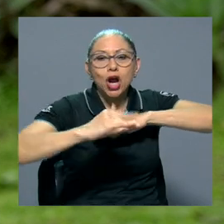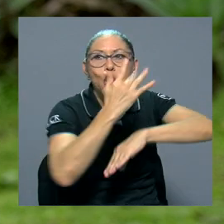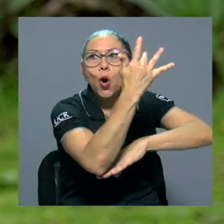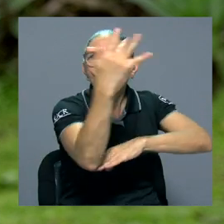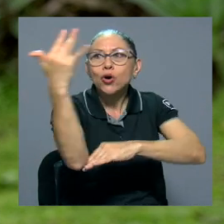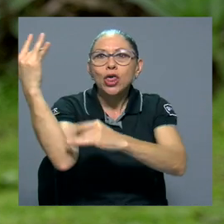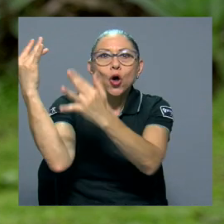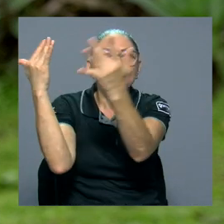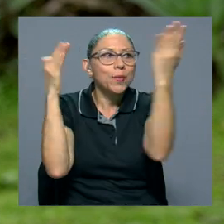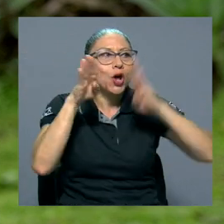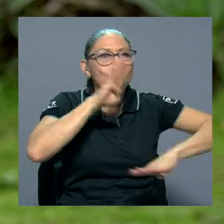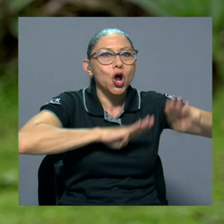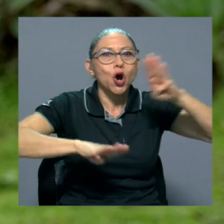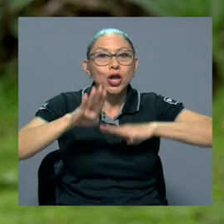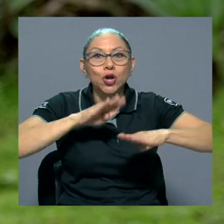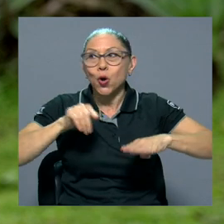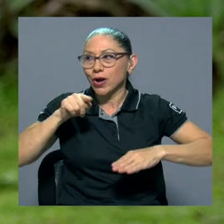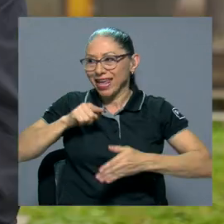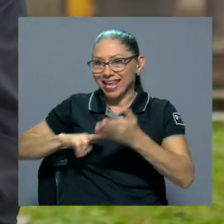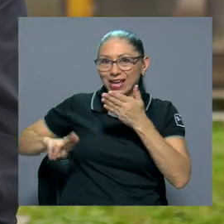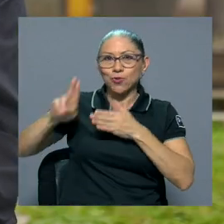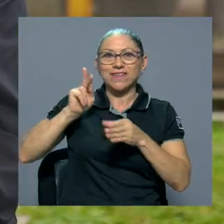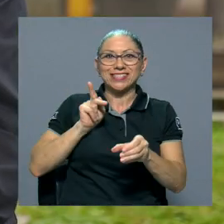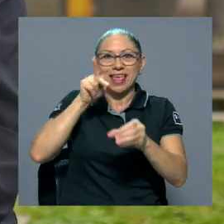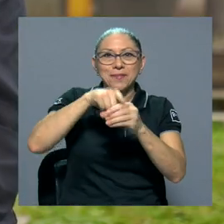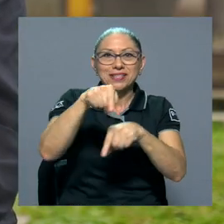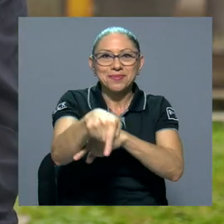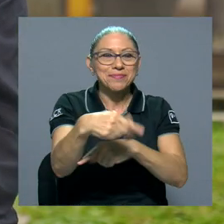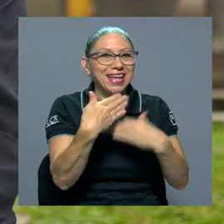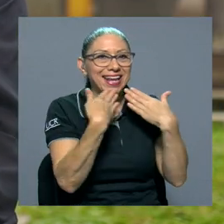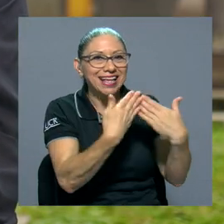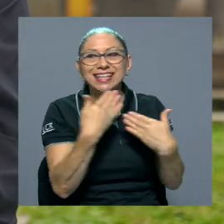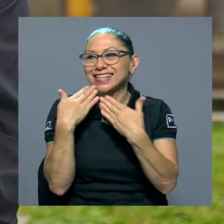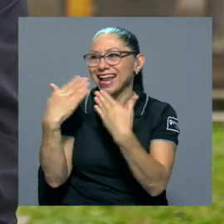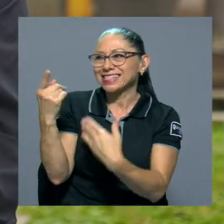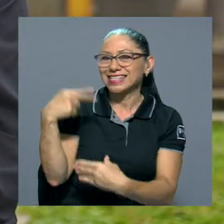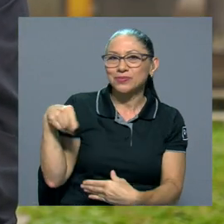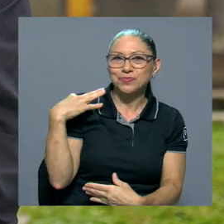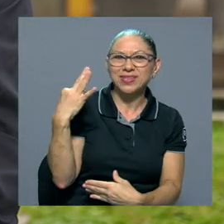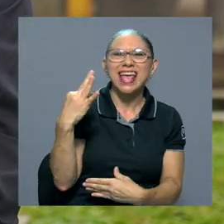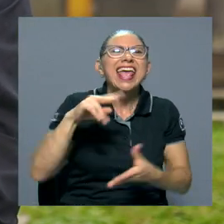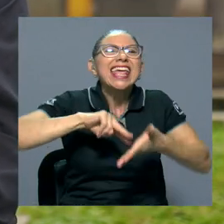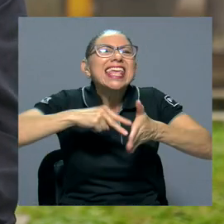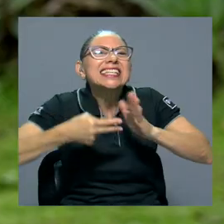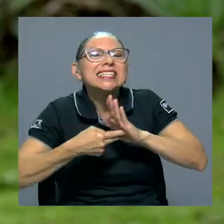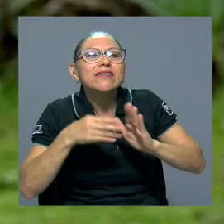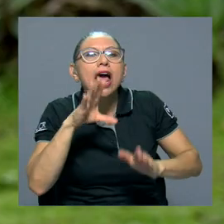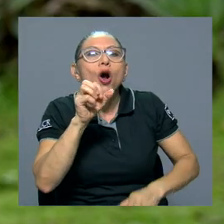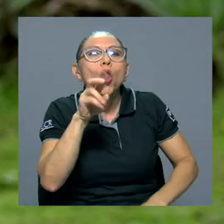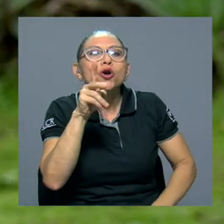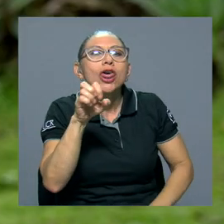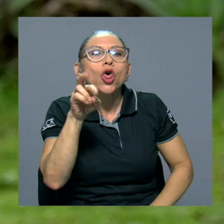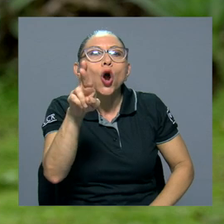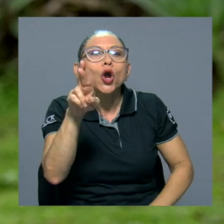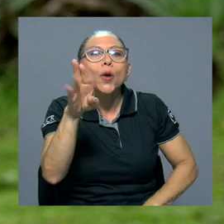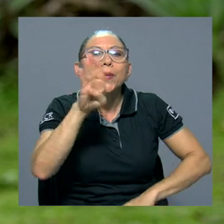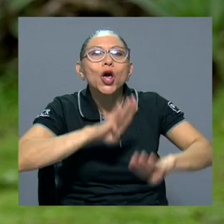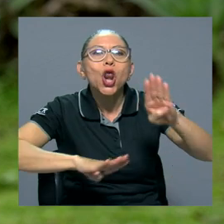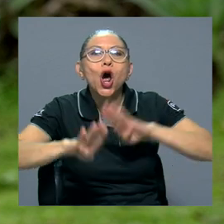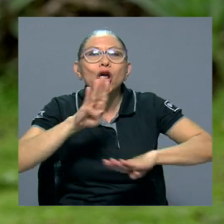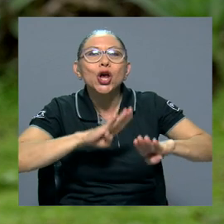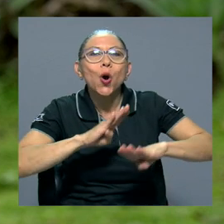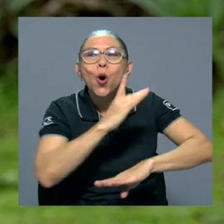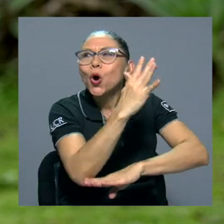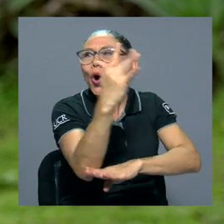Interurbano, donde esta universidad tiene participación. Muchas gracias, Emilia. Muchas gracias a ustedes por la invitación. ¿Qué es el Corredor Biológico